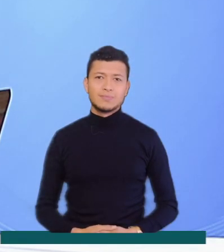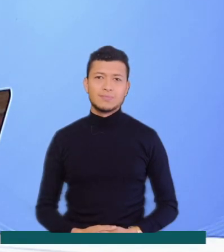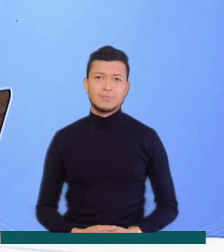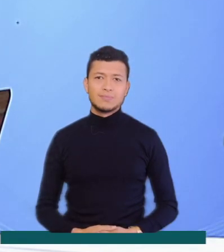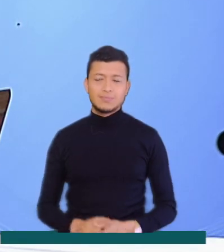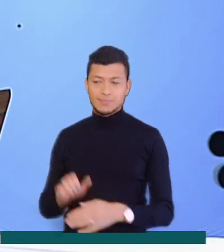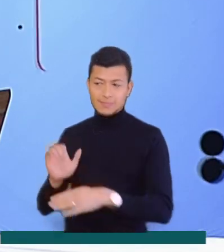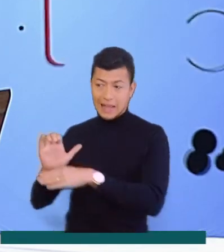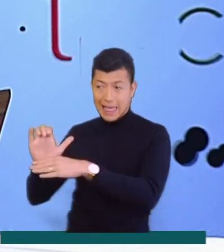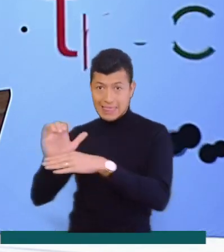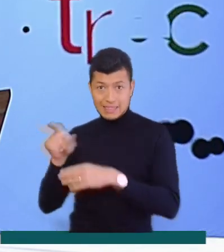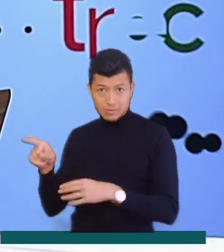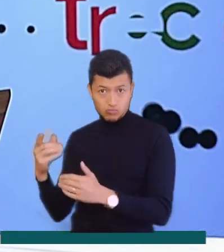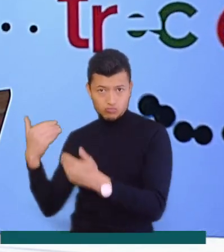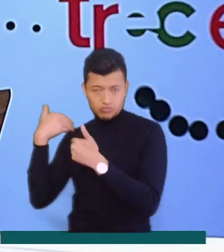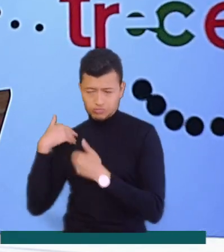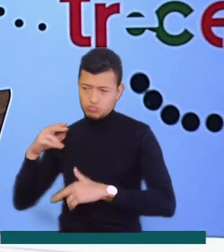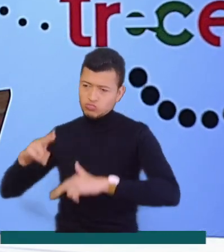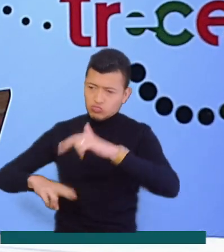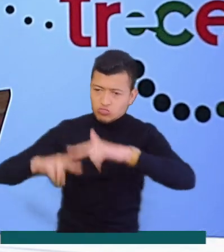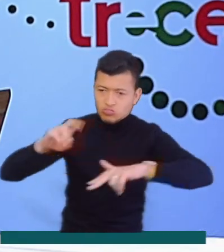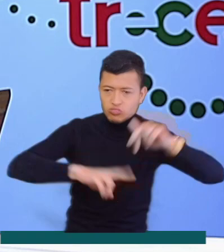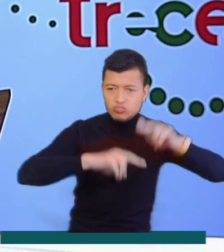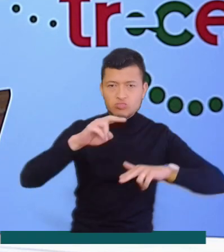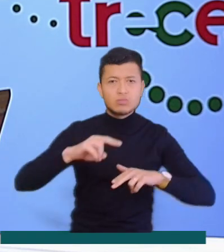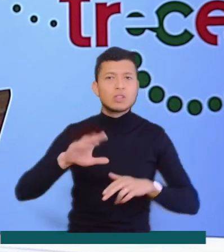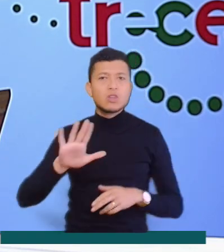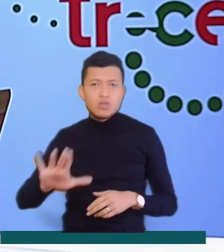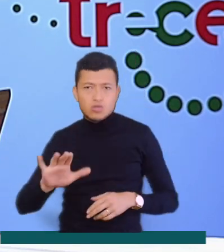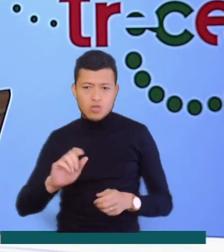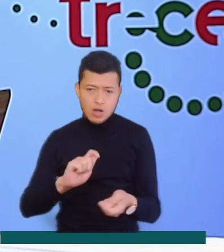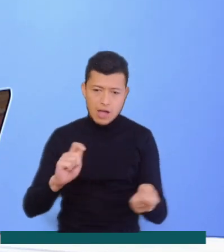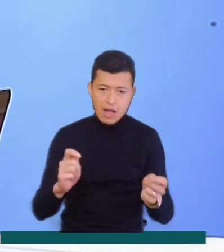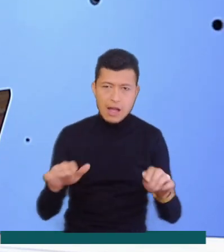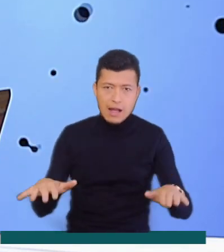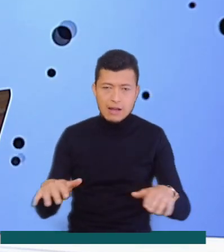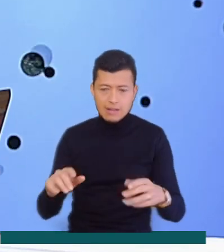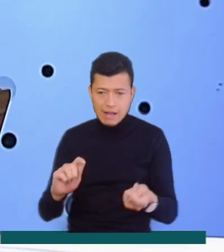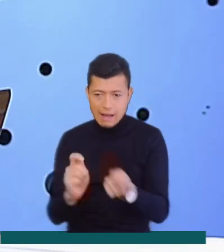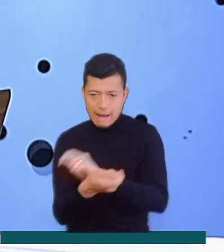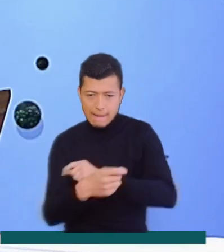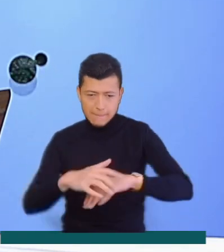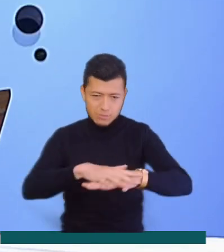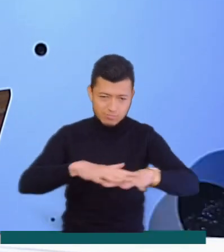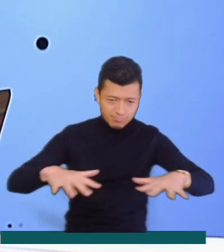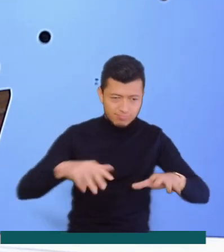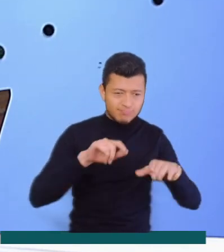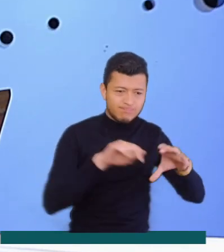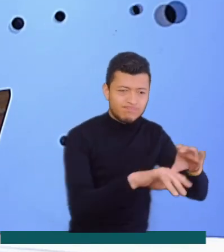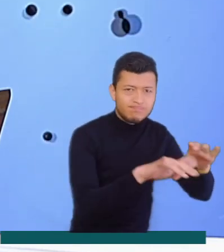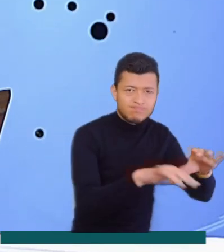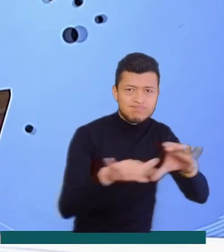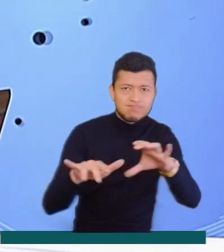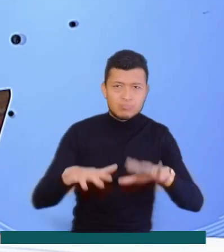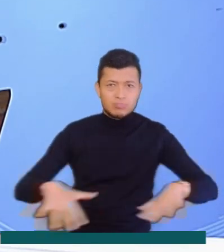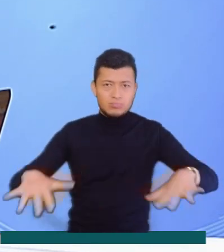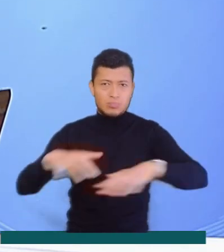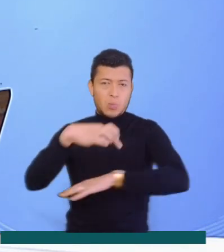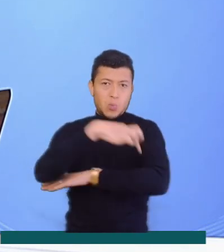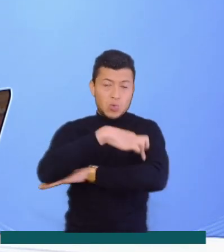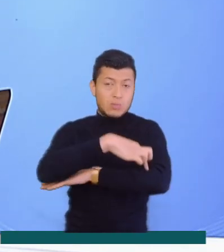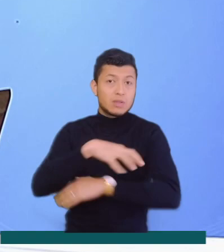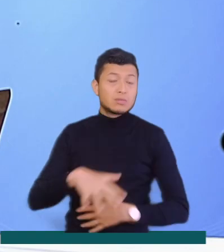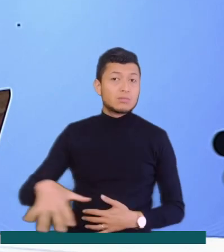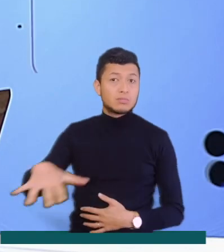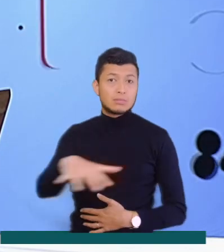Las entidades encargadas de realizar las obras del cambio de alcantarillado en Mocoa, Putumayo, piden paciencia a la ciudadanía. Aunque